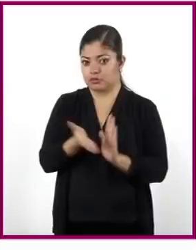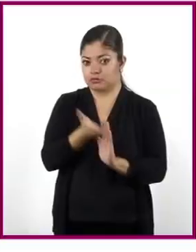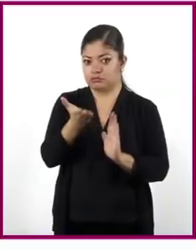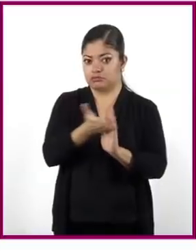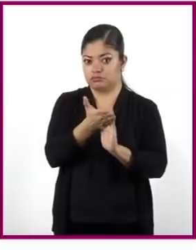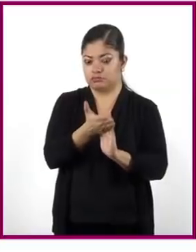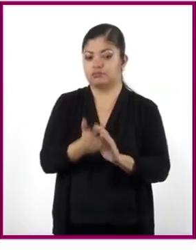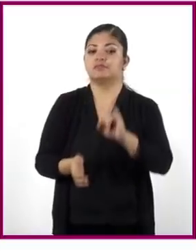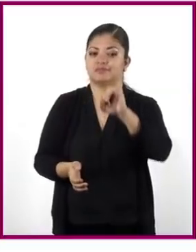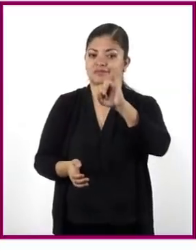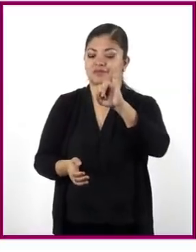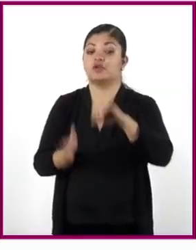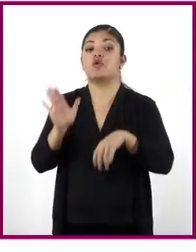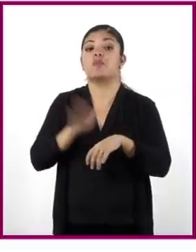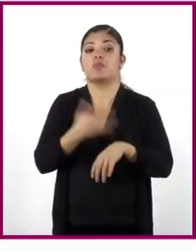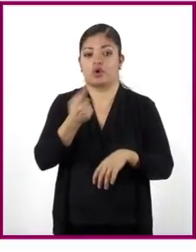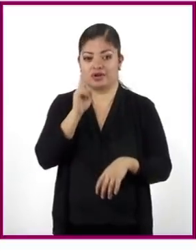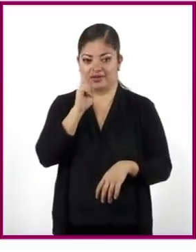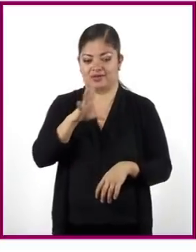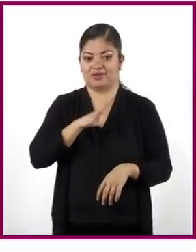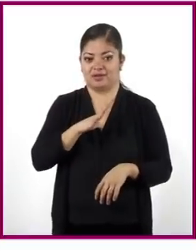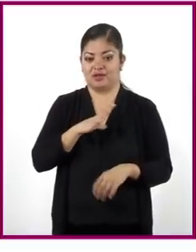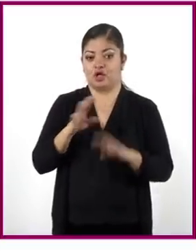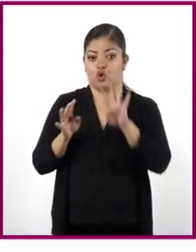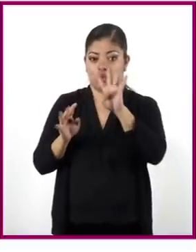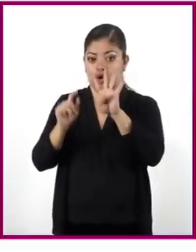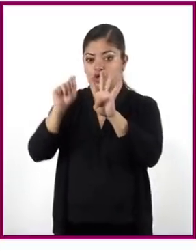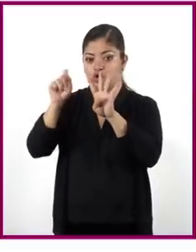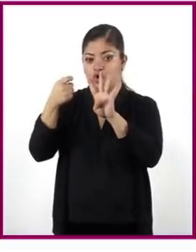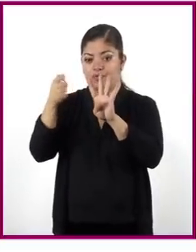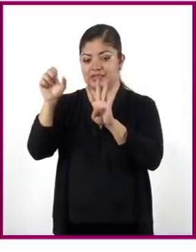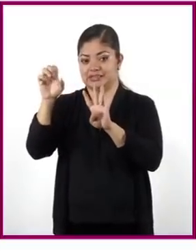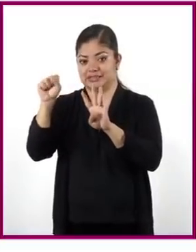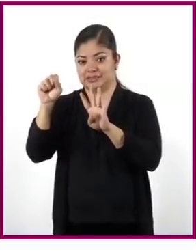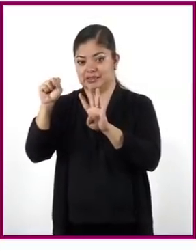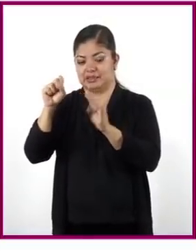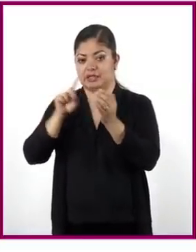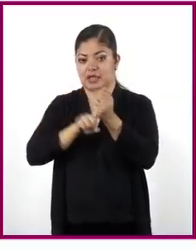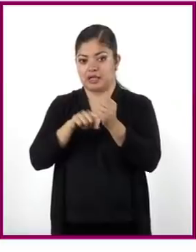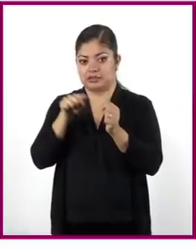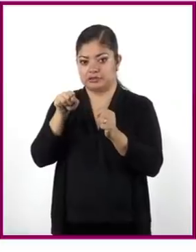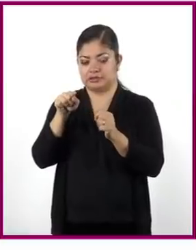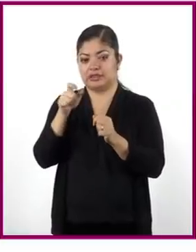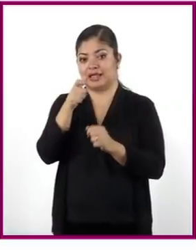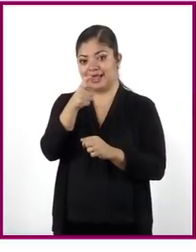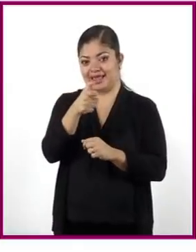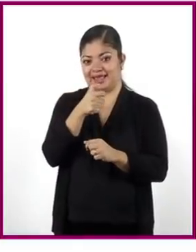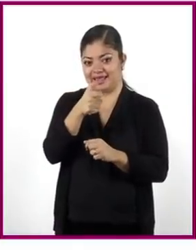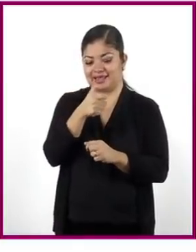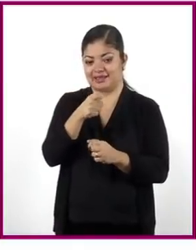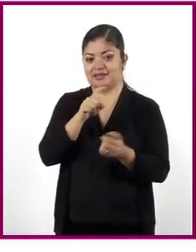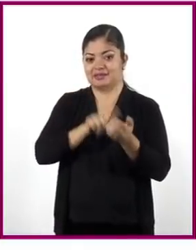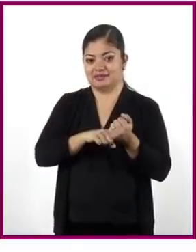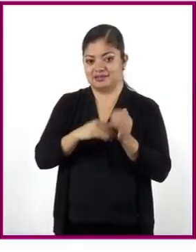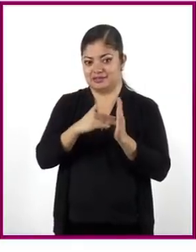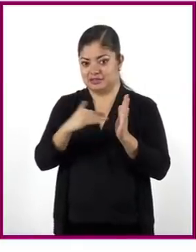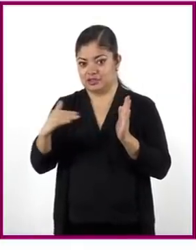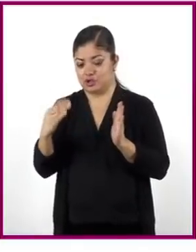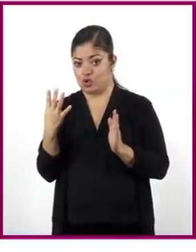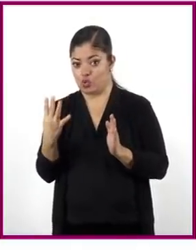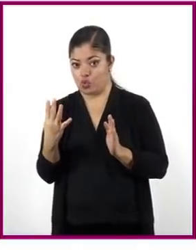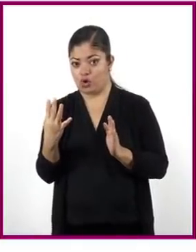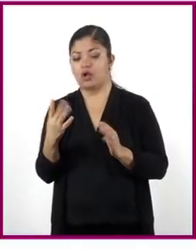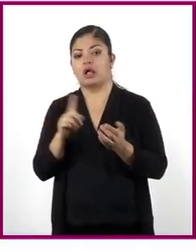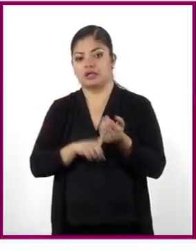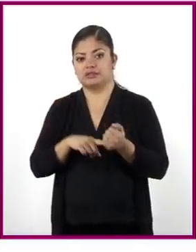Sí, porque observa, aquí está el punto 4,60. Y la coordenada X, que en este caso es 4, nos muestra el